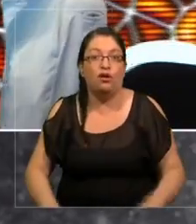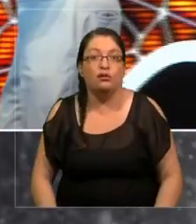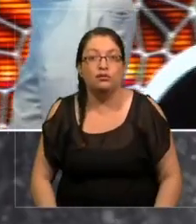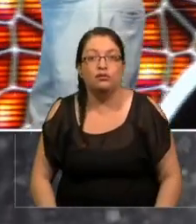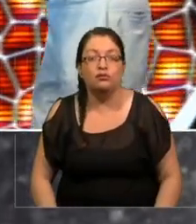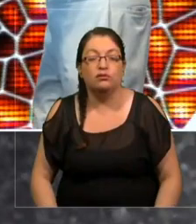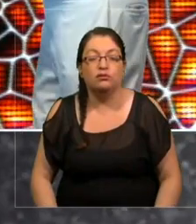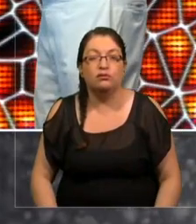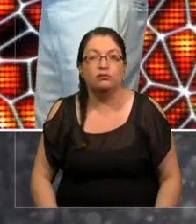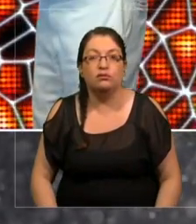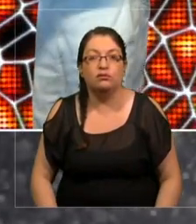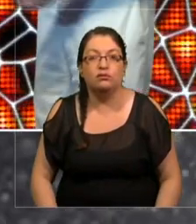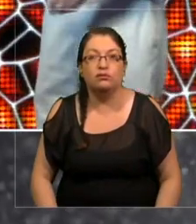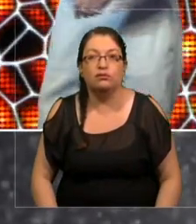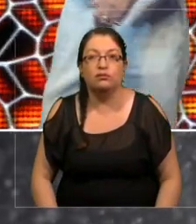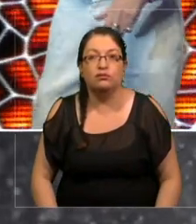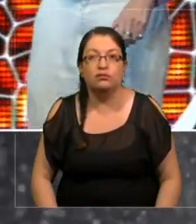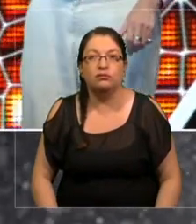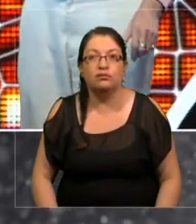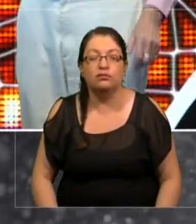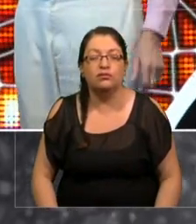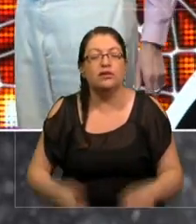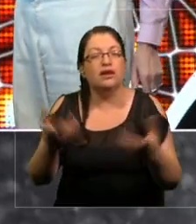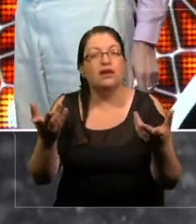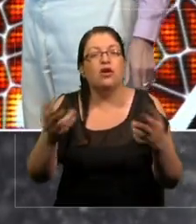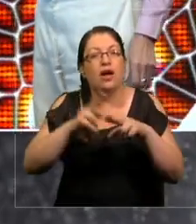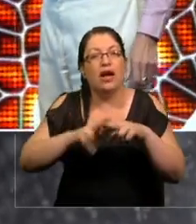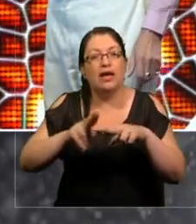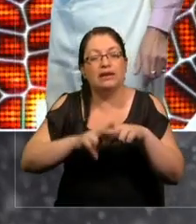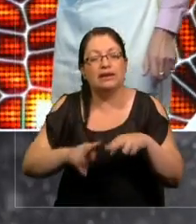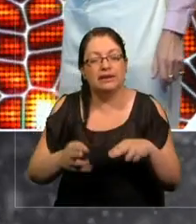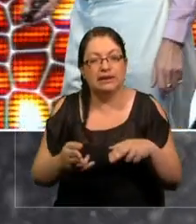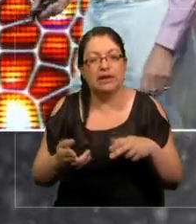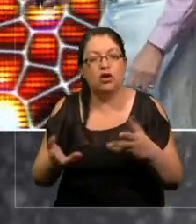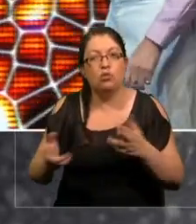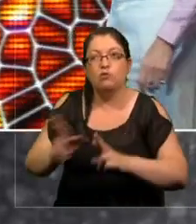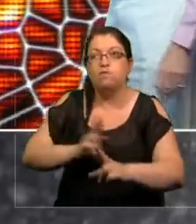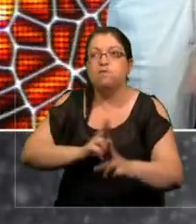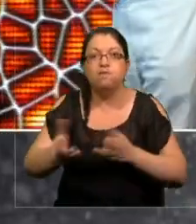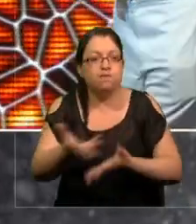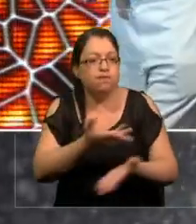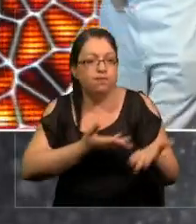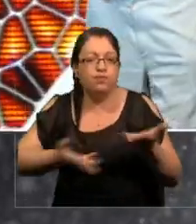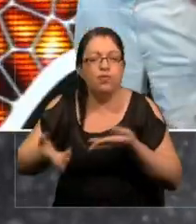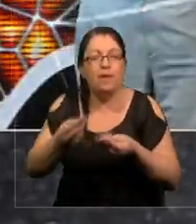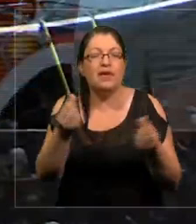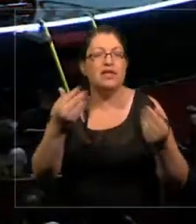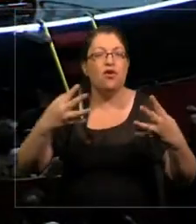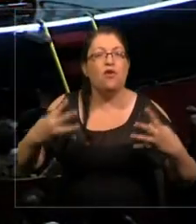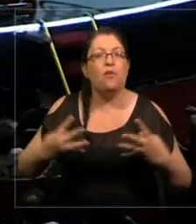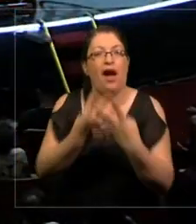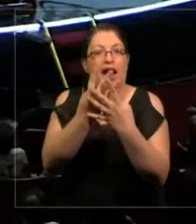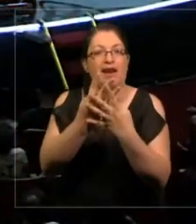la idea es crear interacciones sociales, redes sociales,